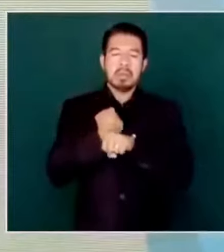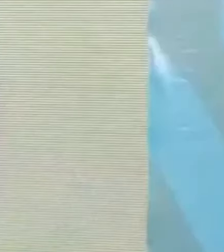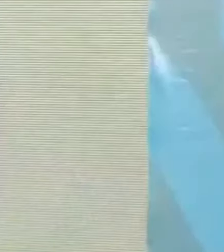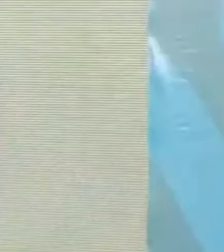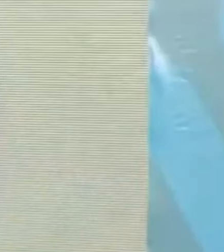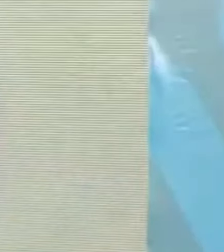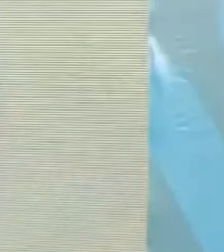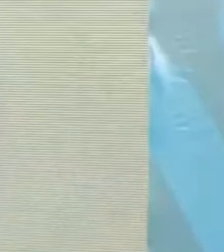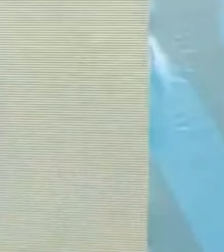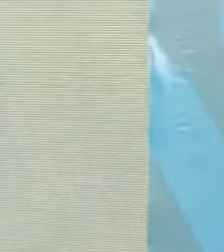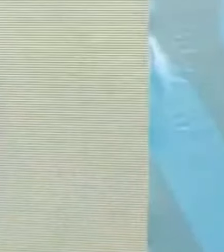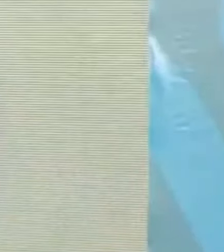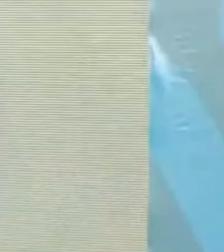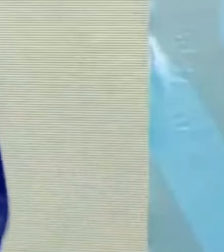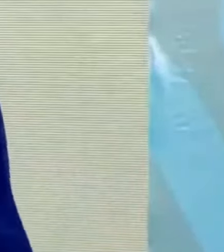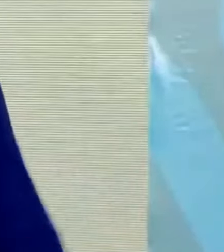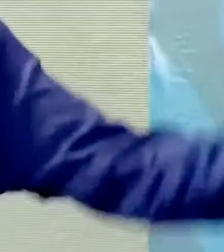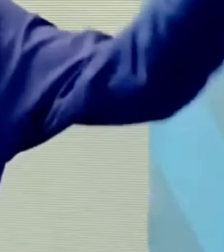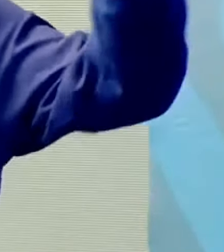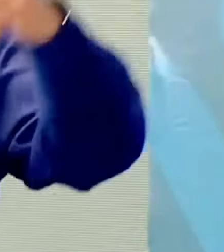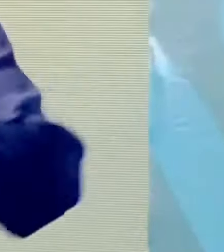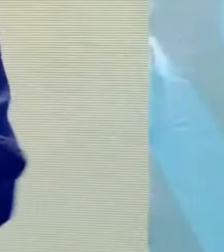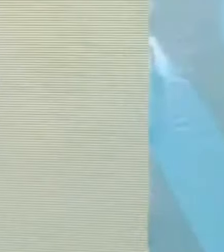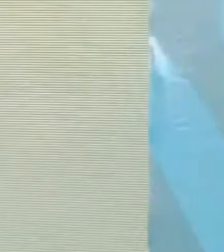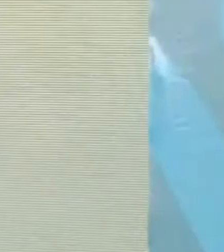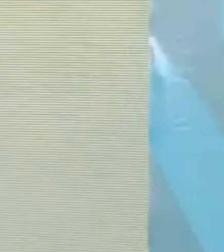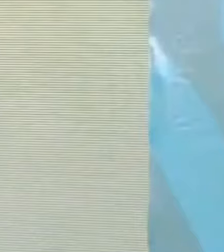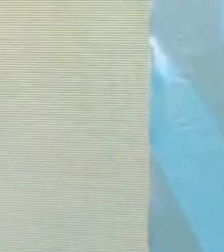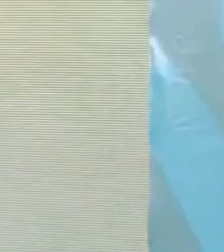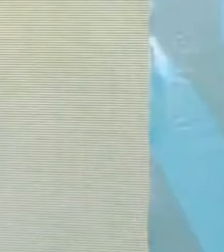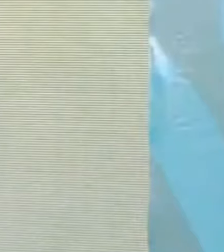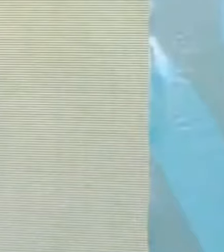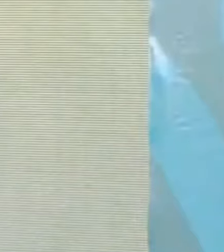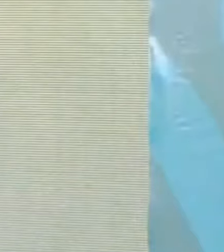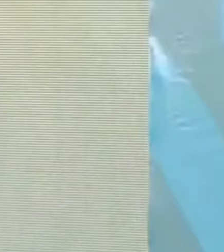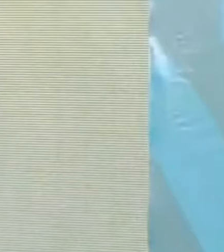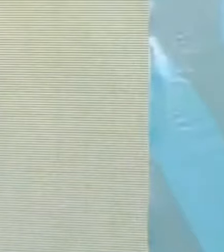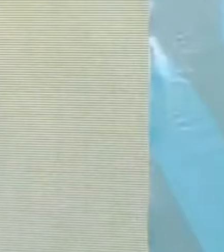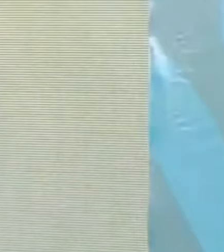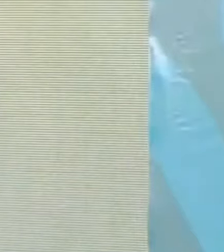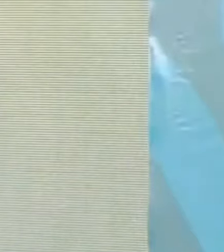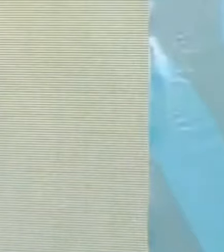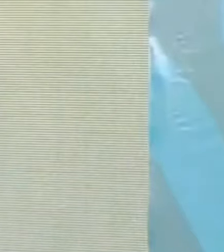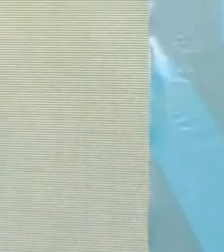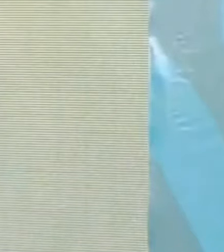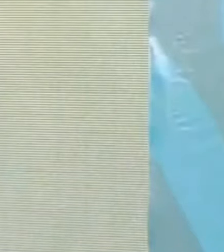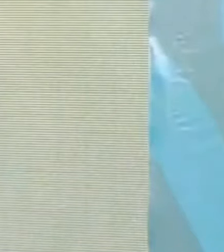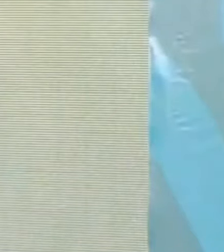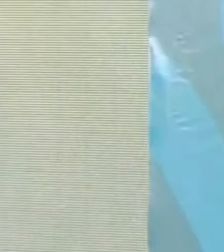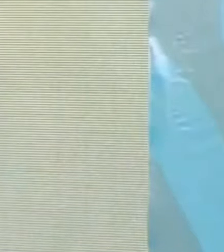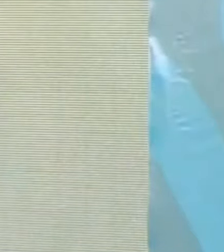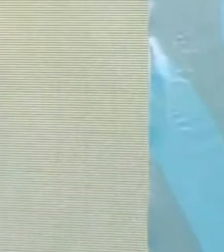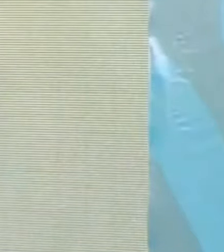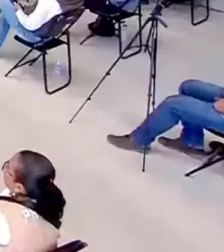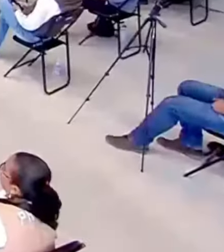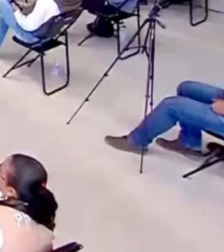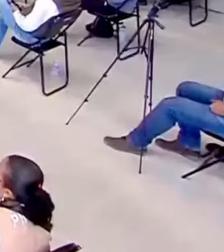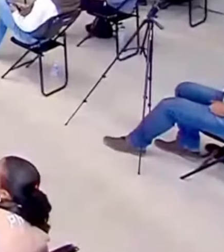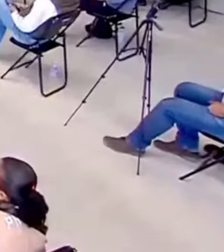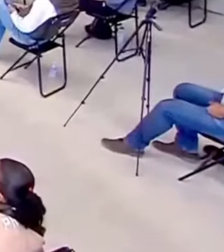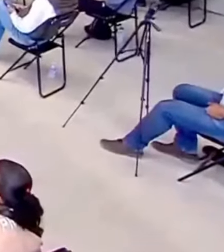ir a la escuela, pero salíamos de la escuela y nos quitábamos los zapatos porque el